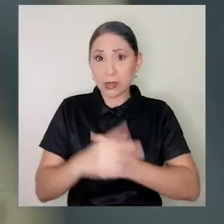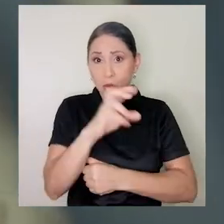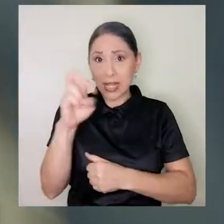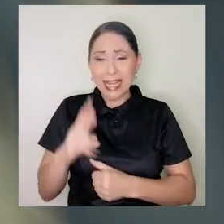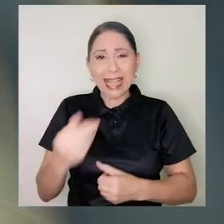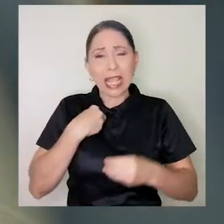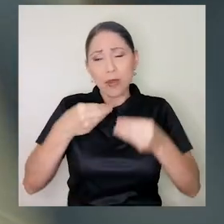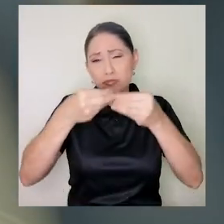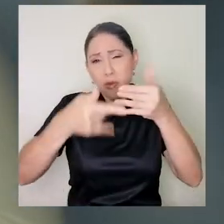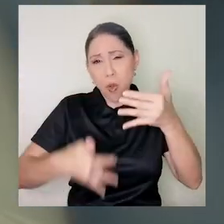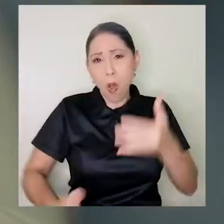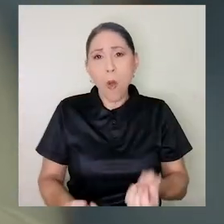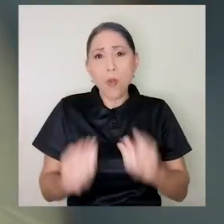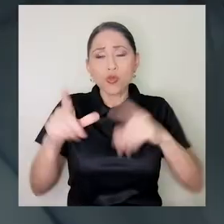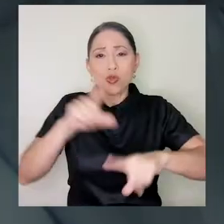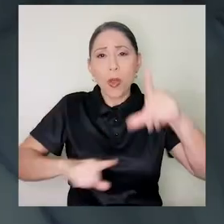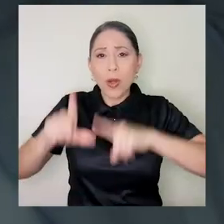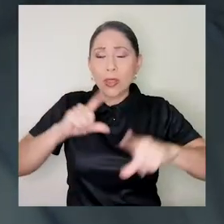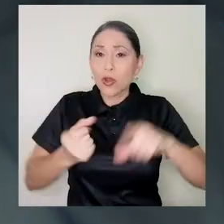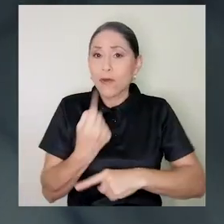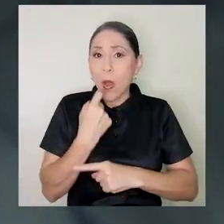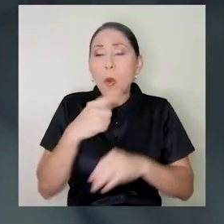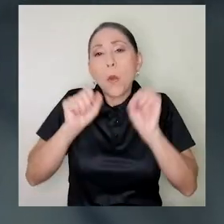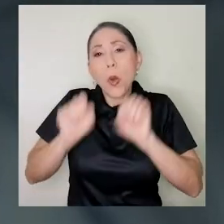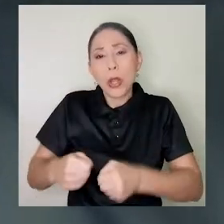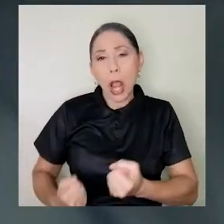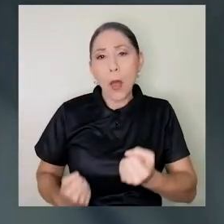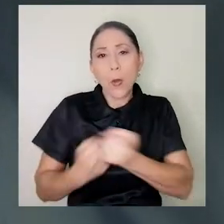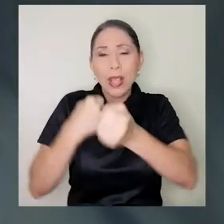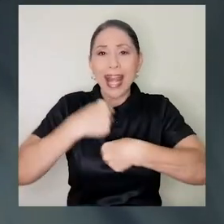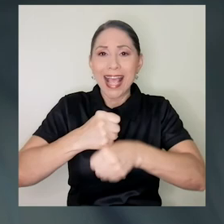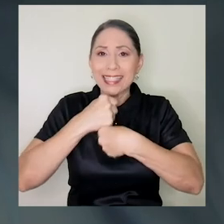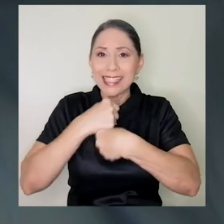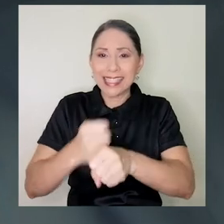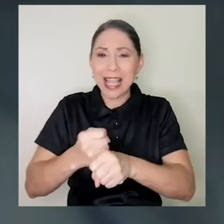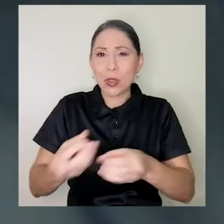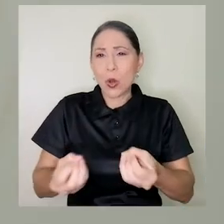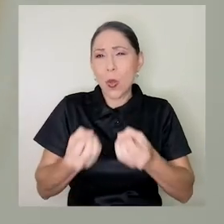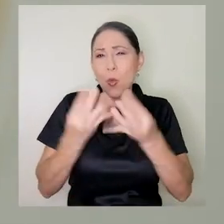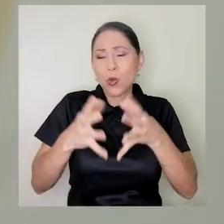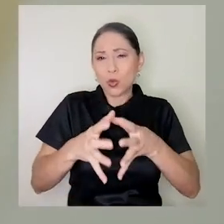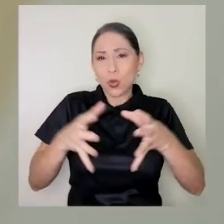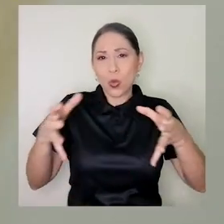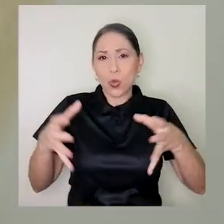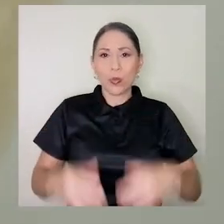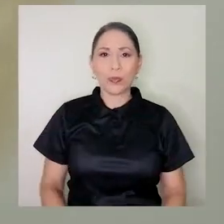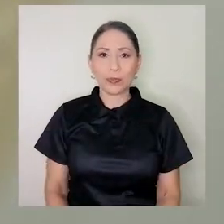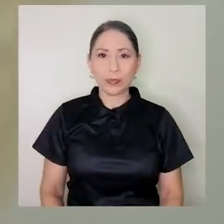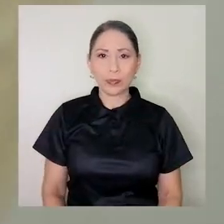tiene múltiples laboratorios farmacéuticos que podrían apoyar con la fabricación industrial.